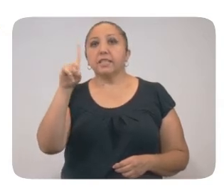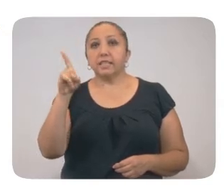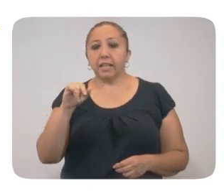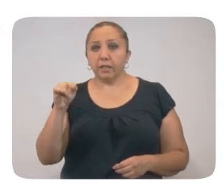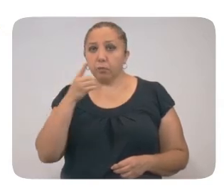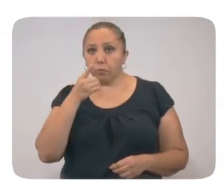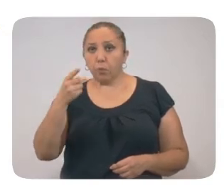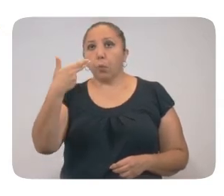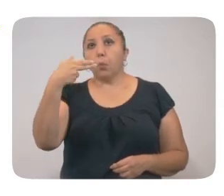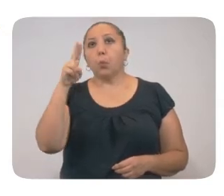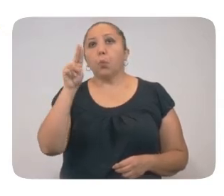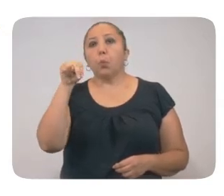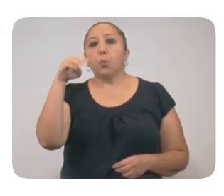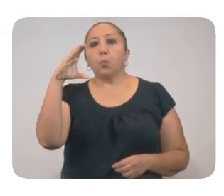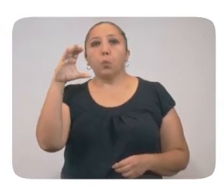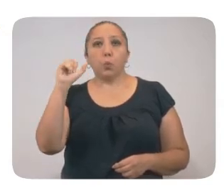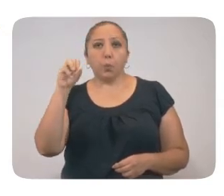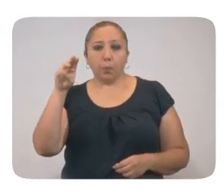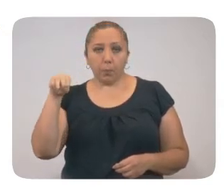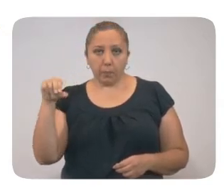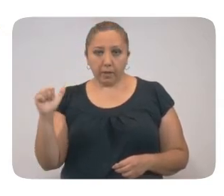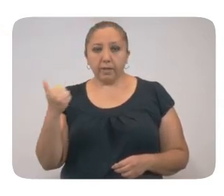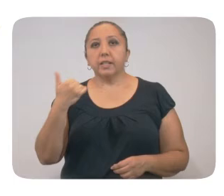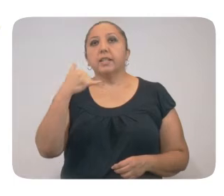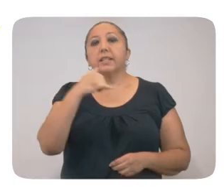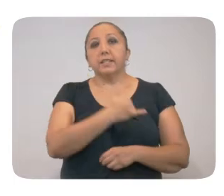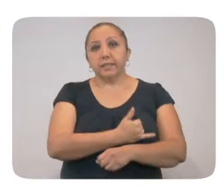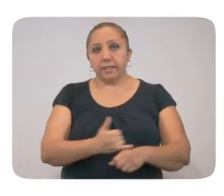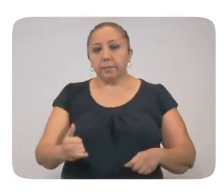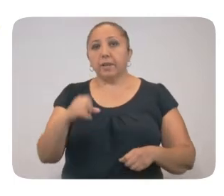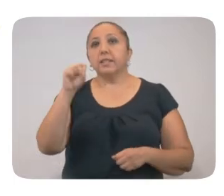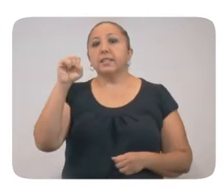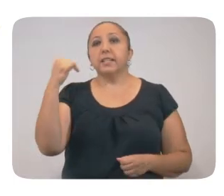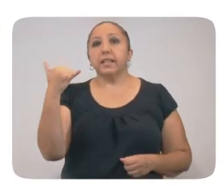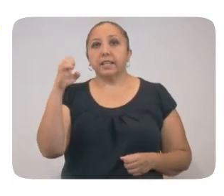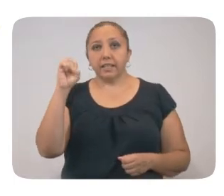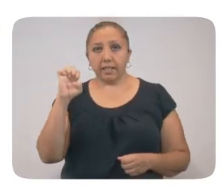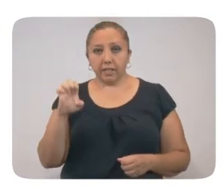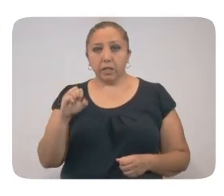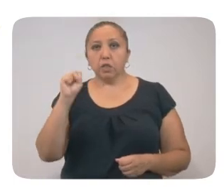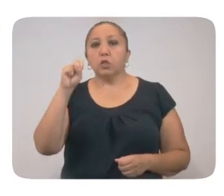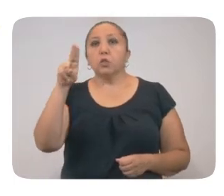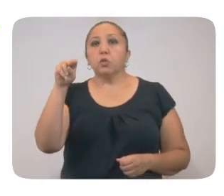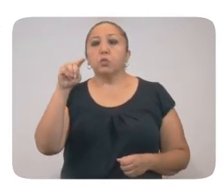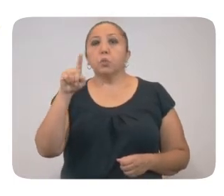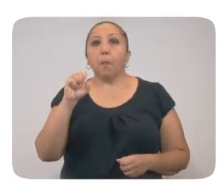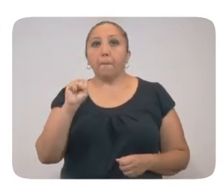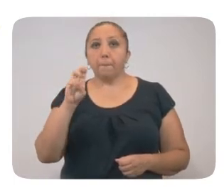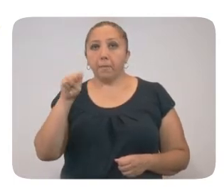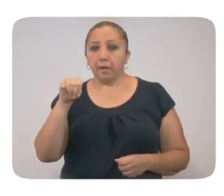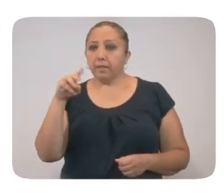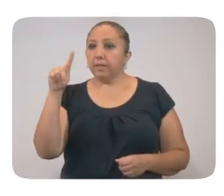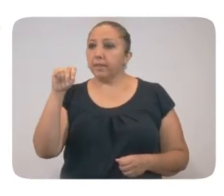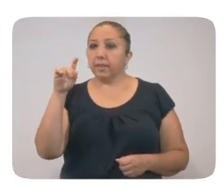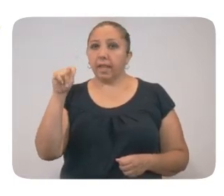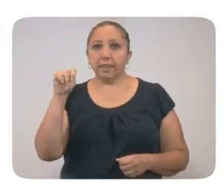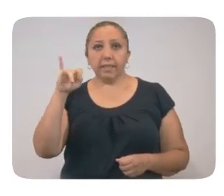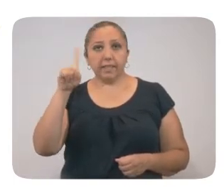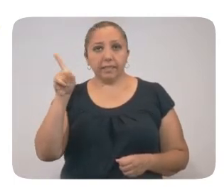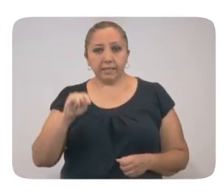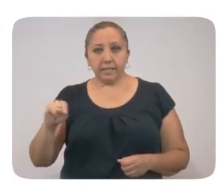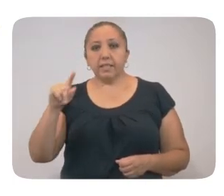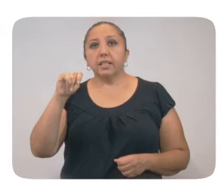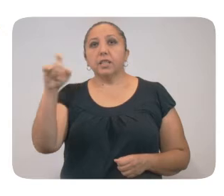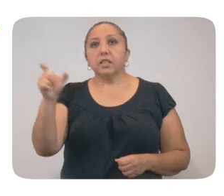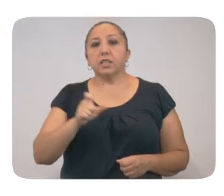González, Junucmá, Ixil, Isamal, Cantunil, Seye, Suma, Tecash, Tequit, Tetis, Tiscocov,